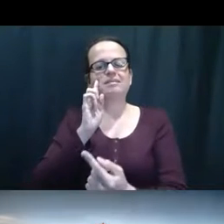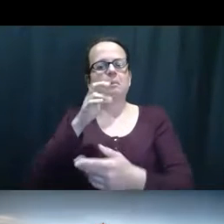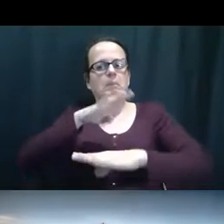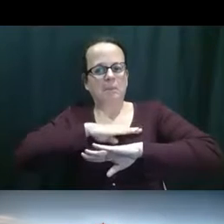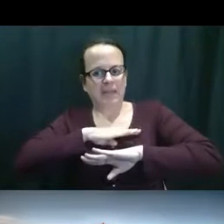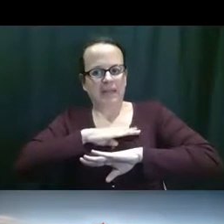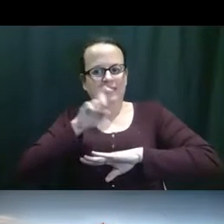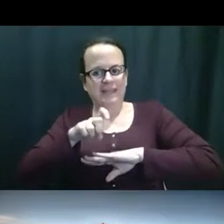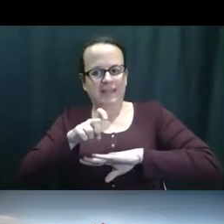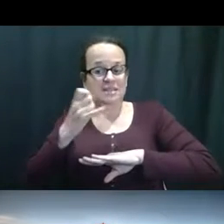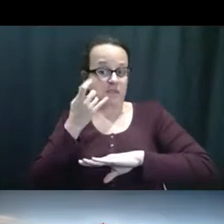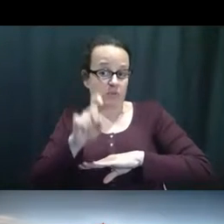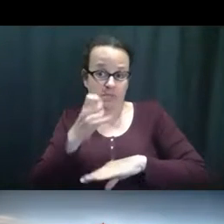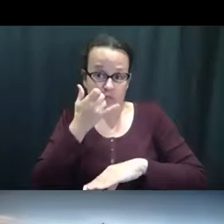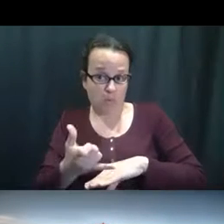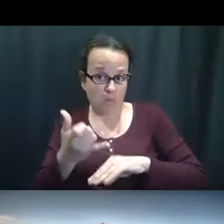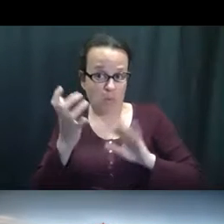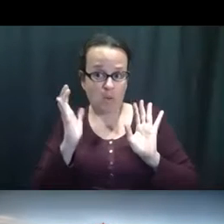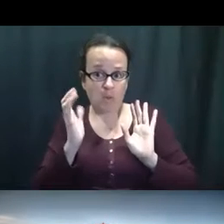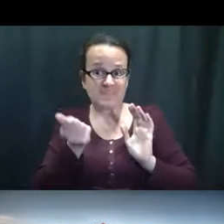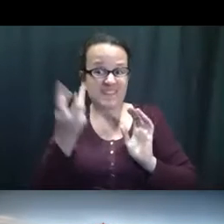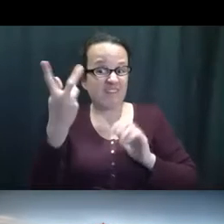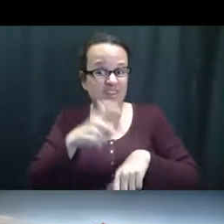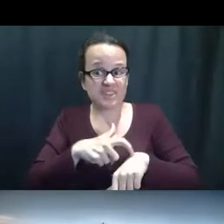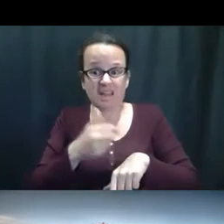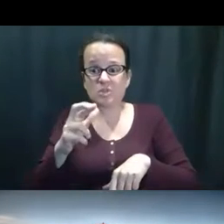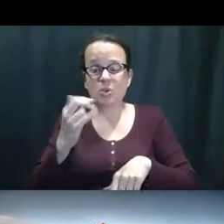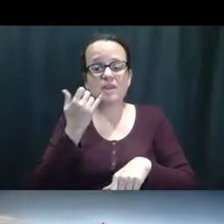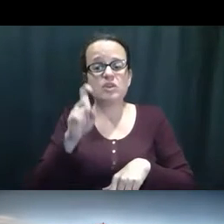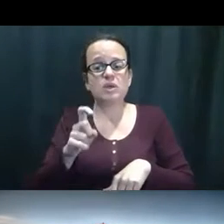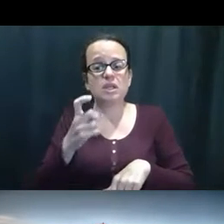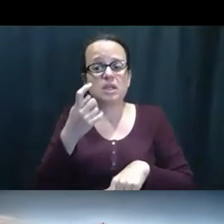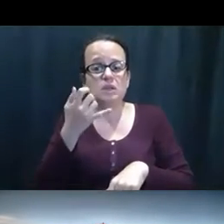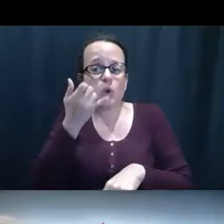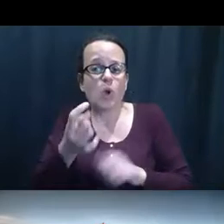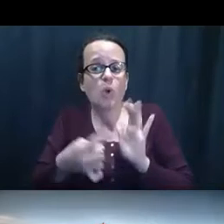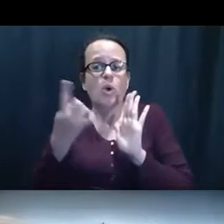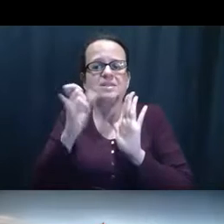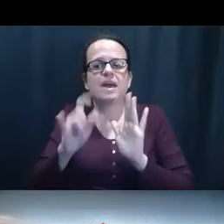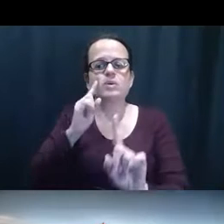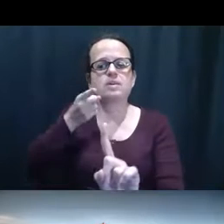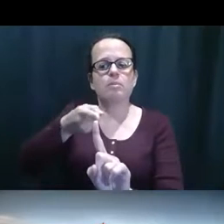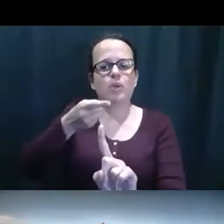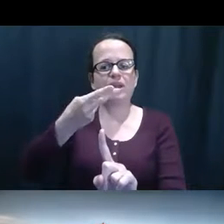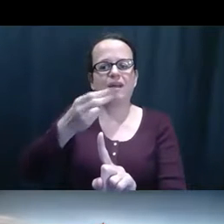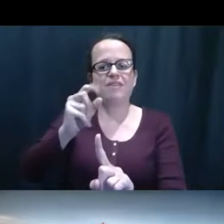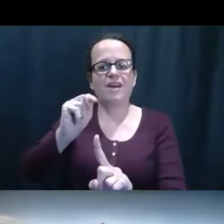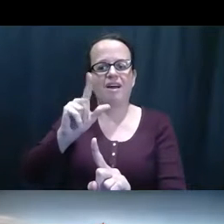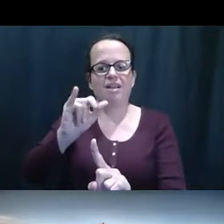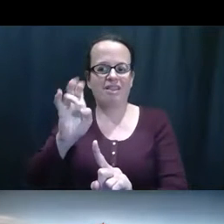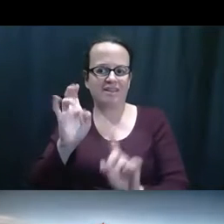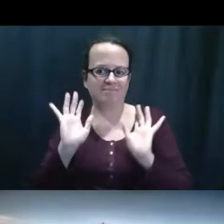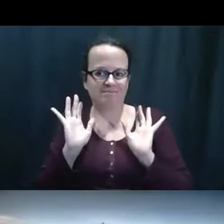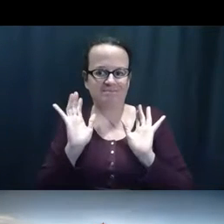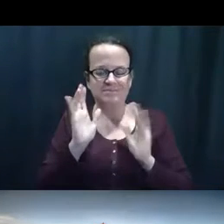A llegarse a usted a donde usted esté. Y tiene que llamar varias veces o tiene que llamar una vez. Eso es que se